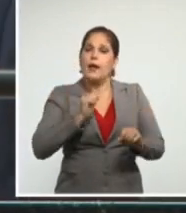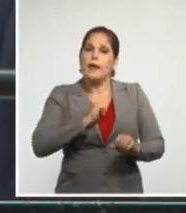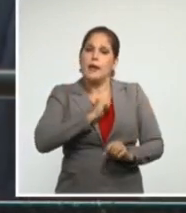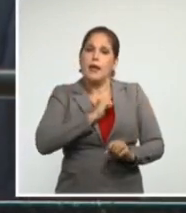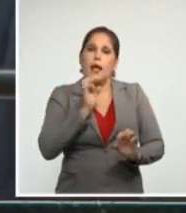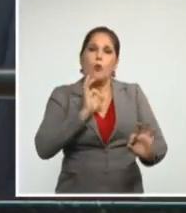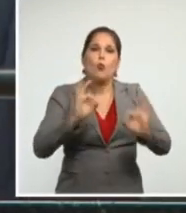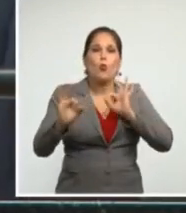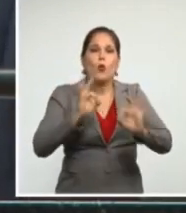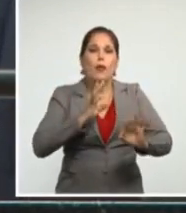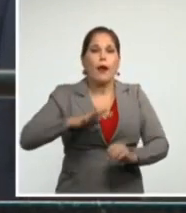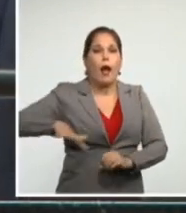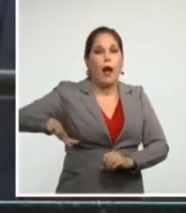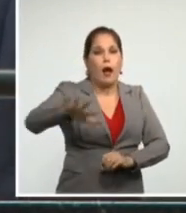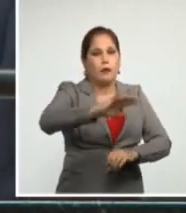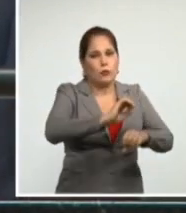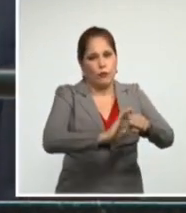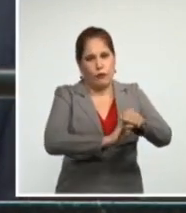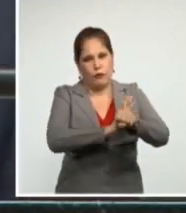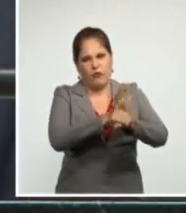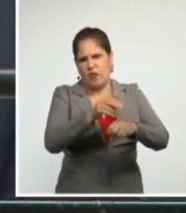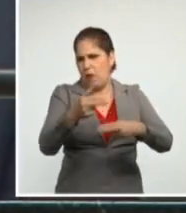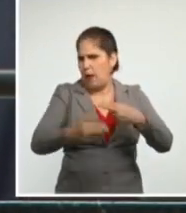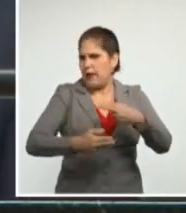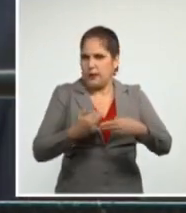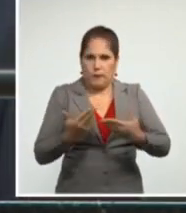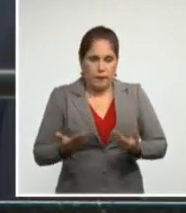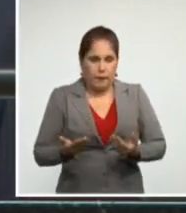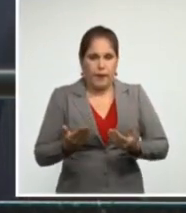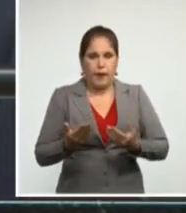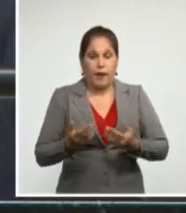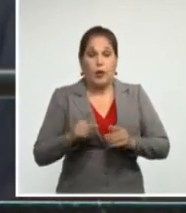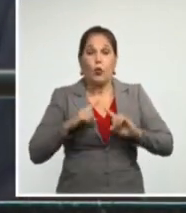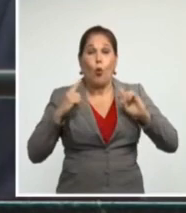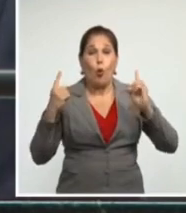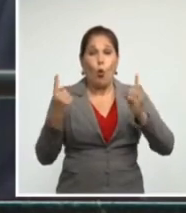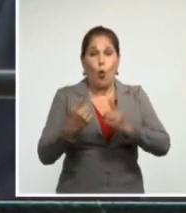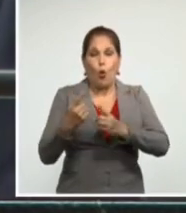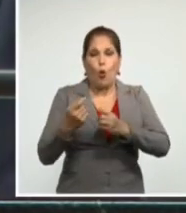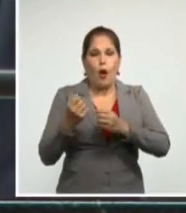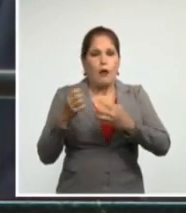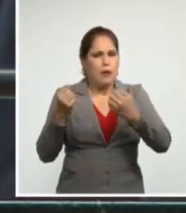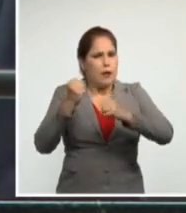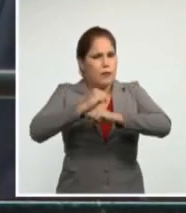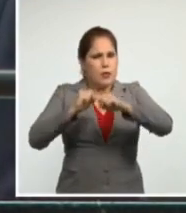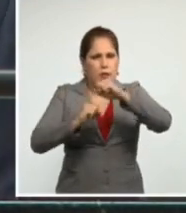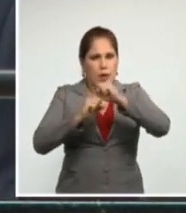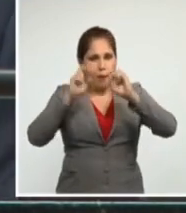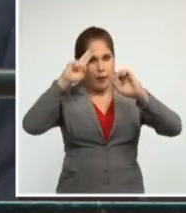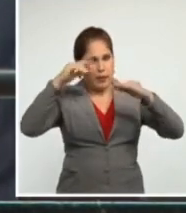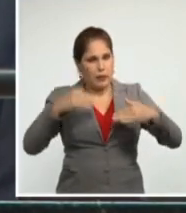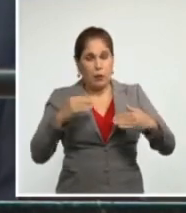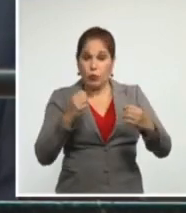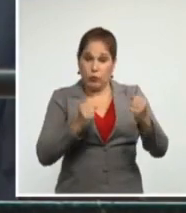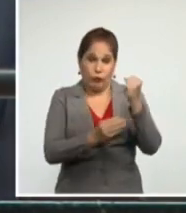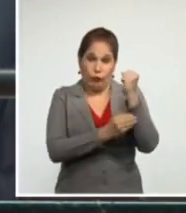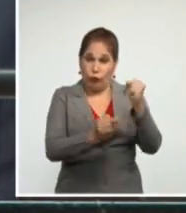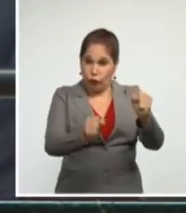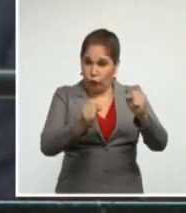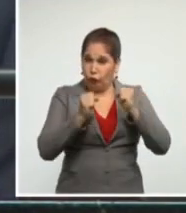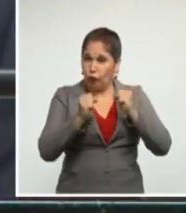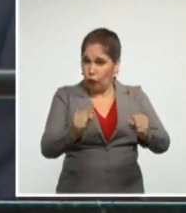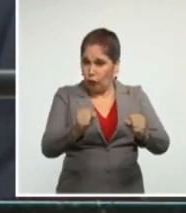del virus activó su universal y sólido sistema de salud y contó con la